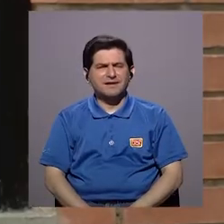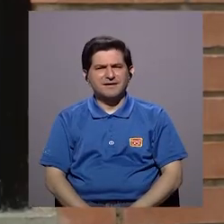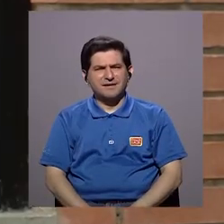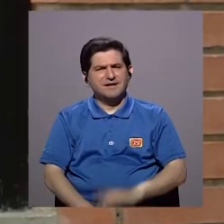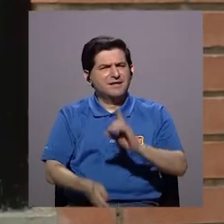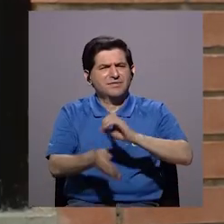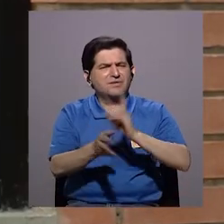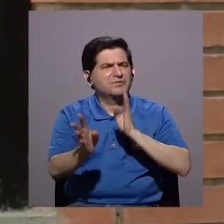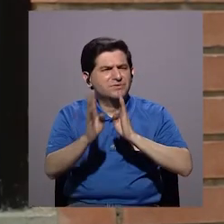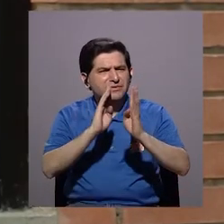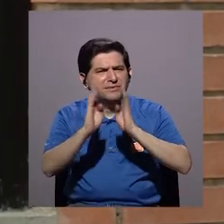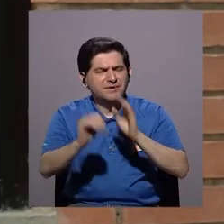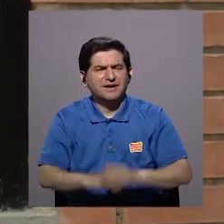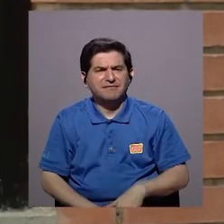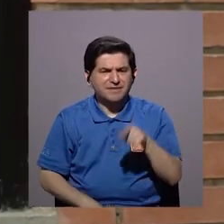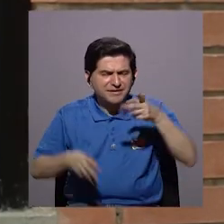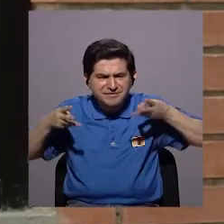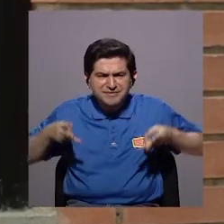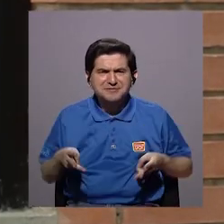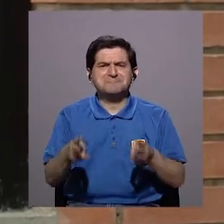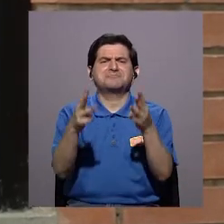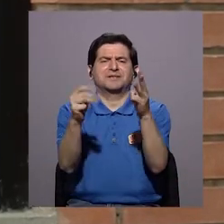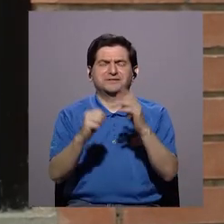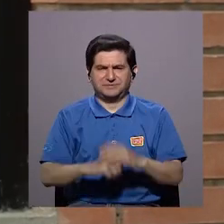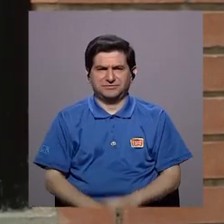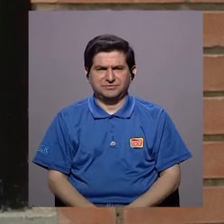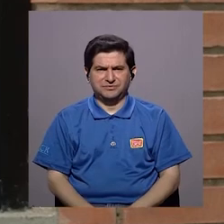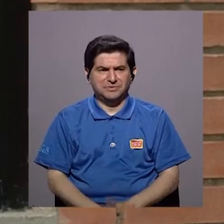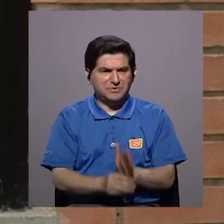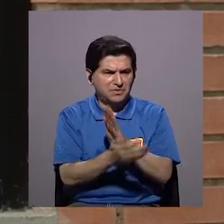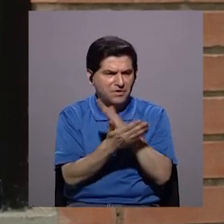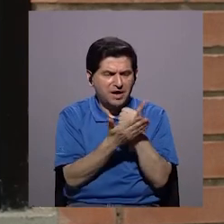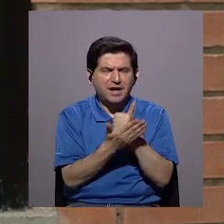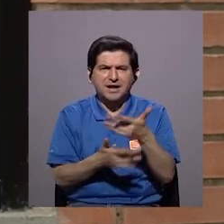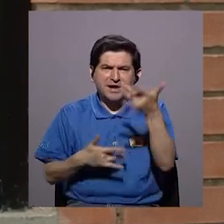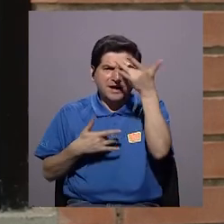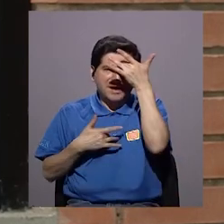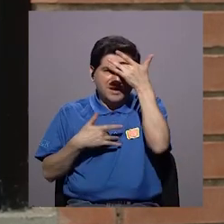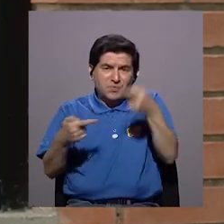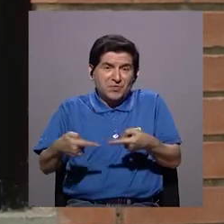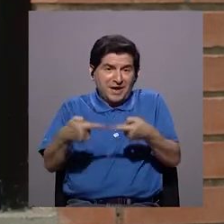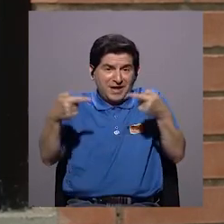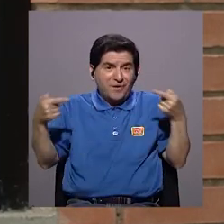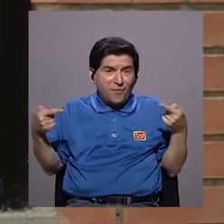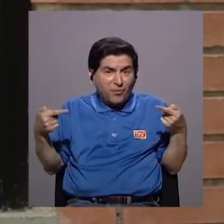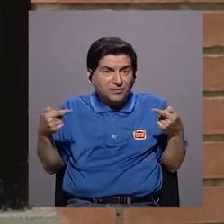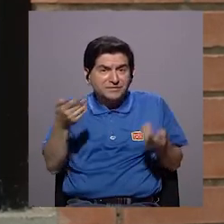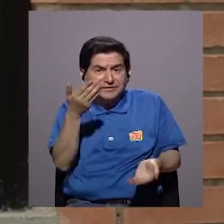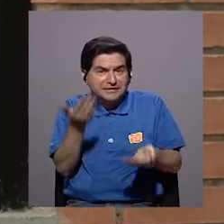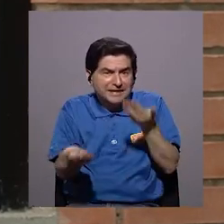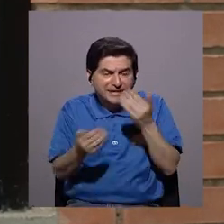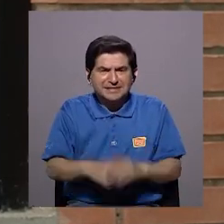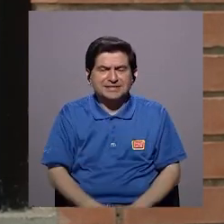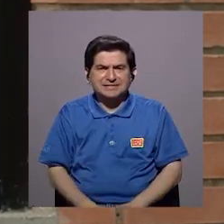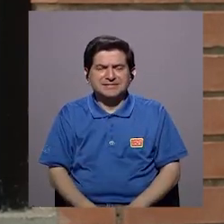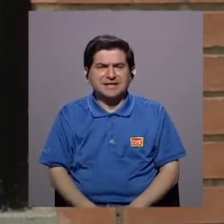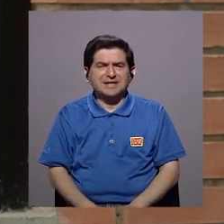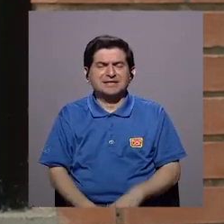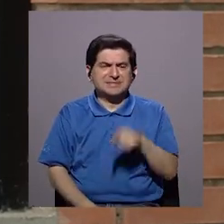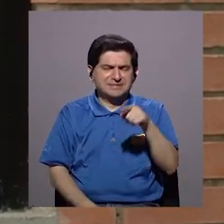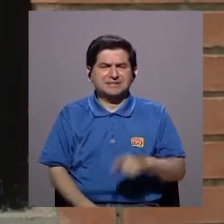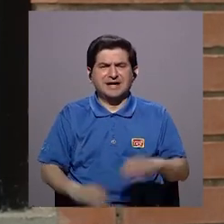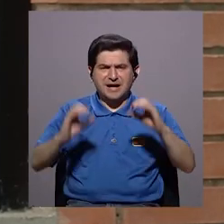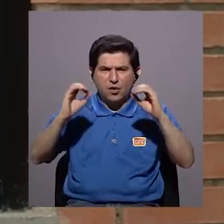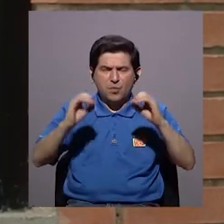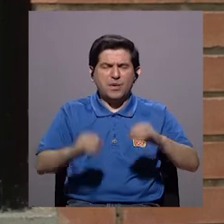Doctora, cuando hablamos de este método, ¿hay alguna patología en contra de este método? Por ejemplo, los ovarios